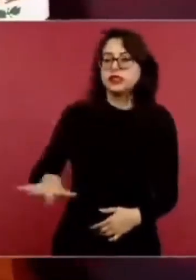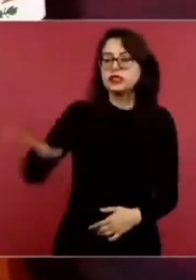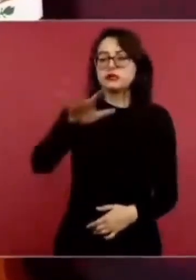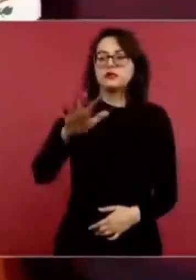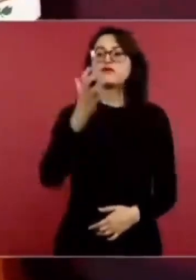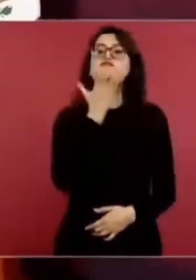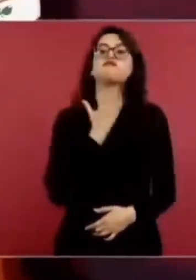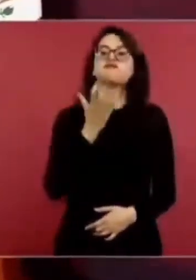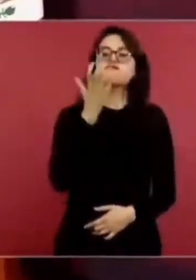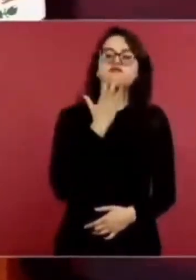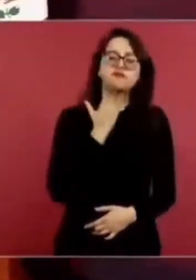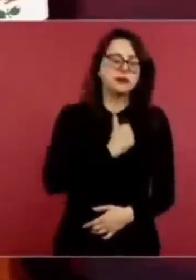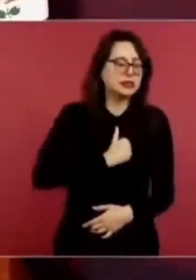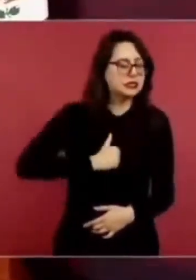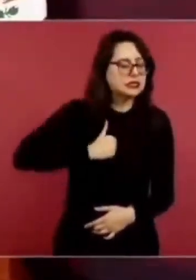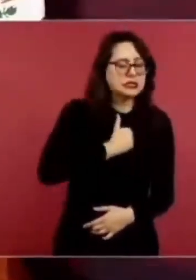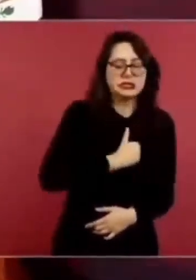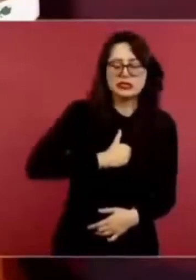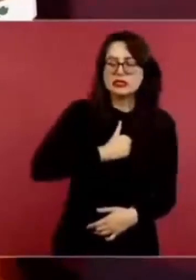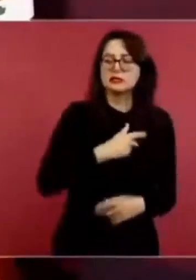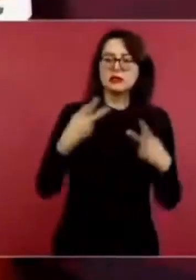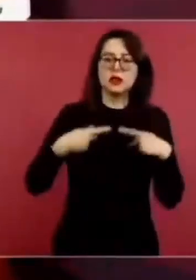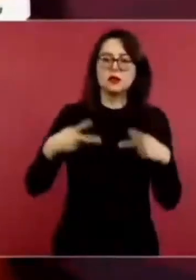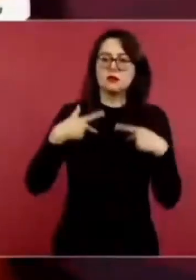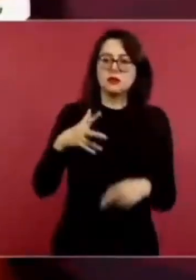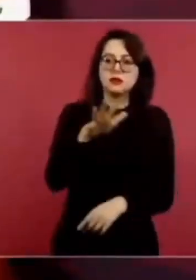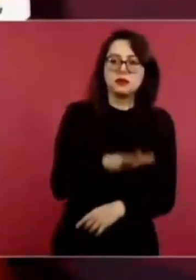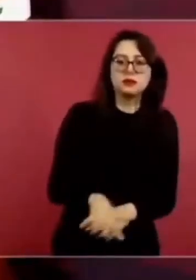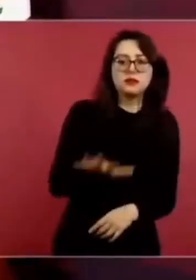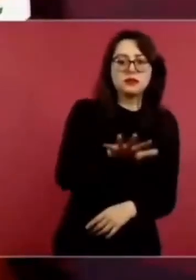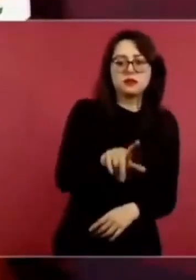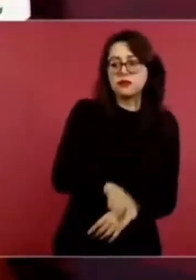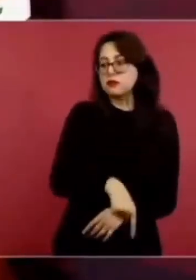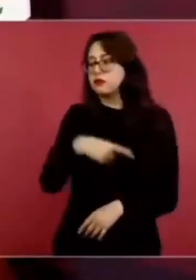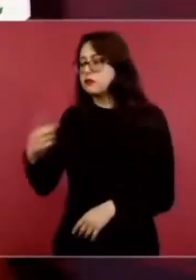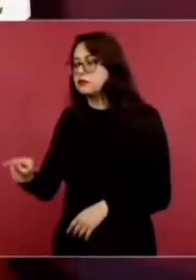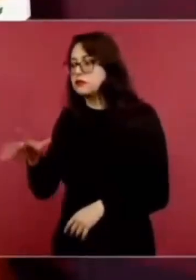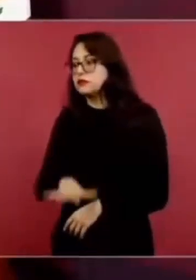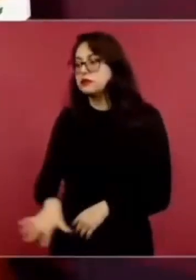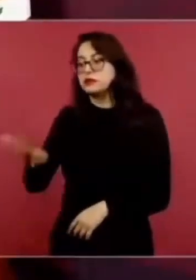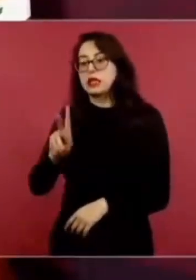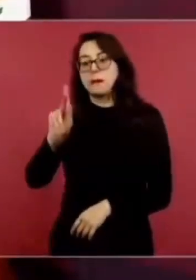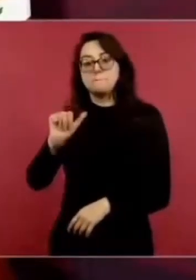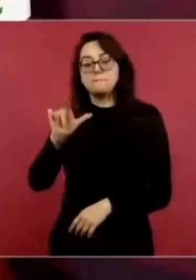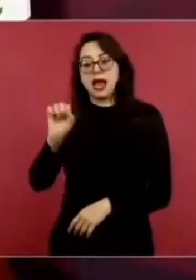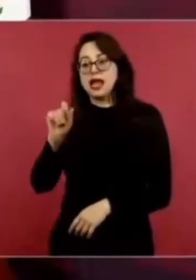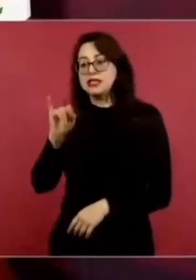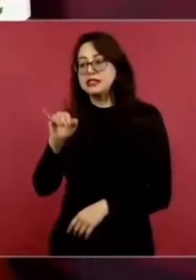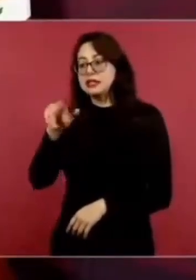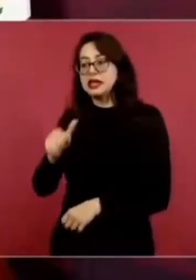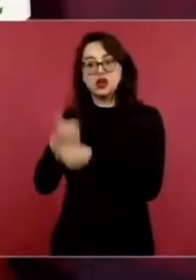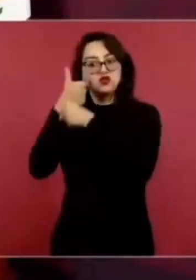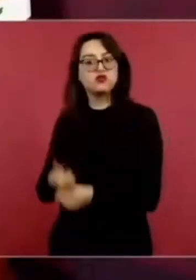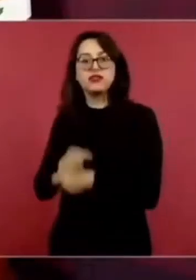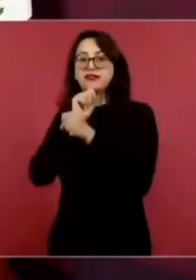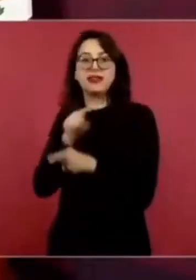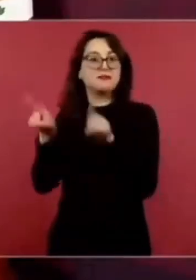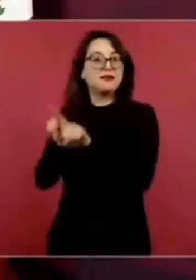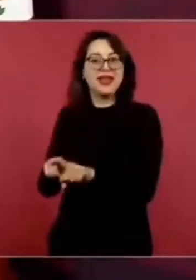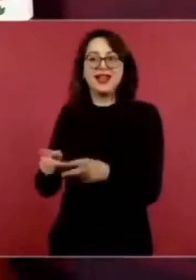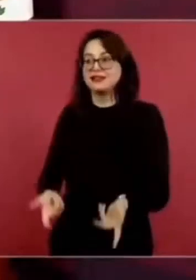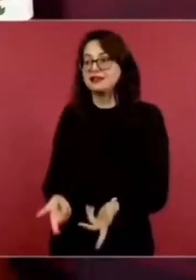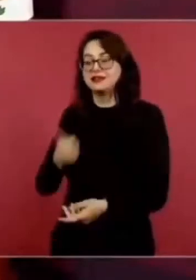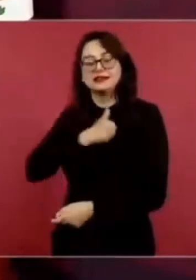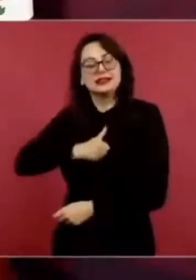y nuestro respeto y nuestras consolencias al pueblo palestino y a todos los pueblos que sufren por la violencia.